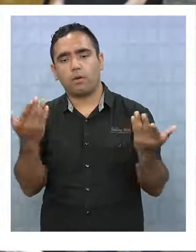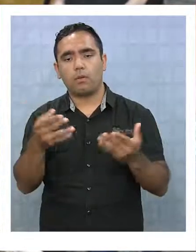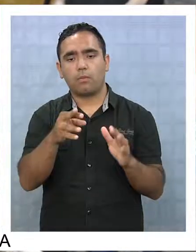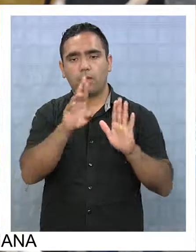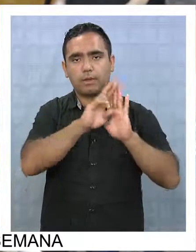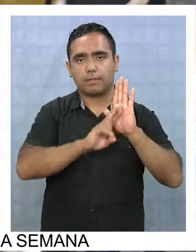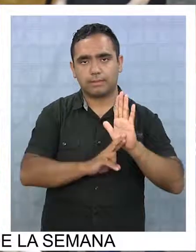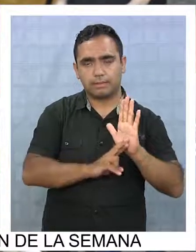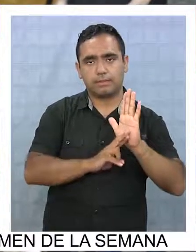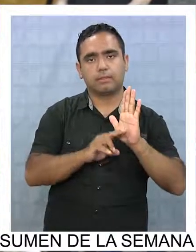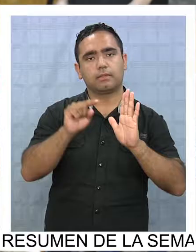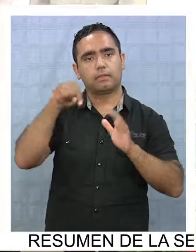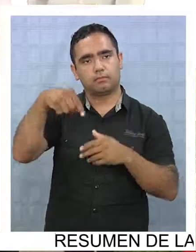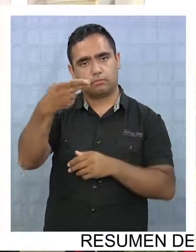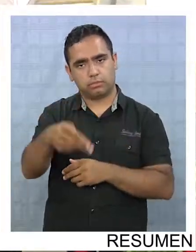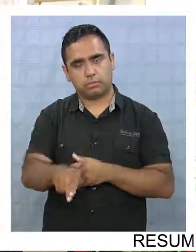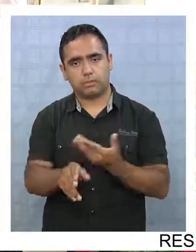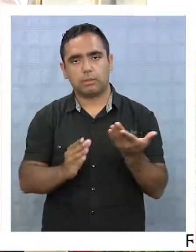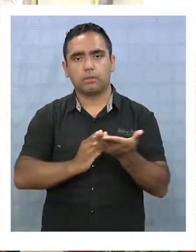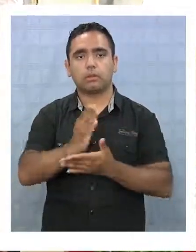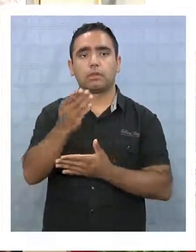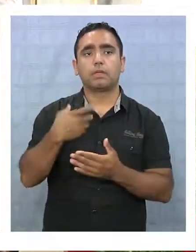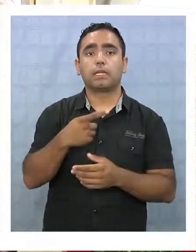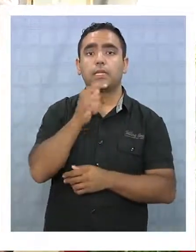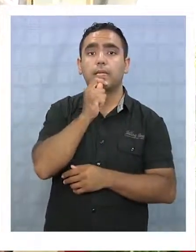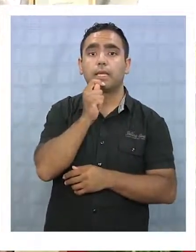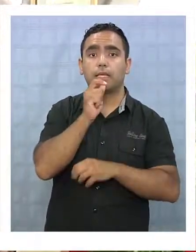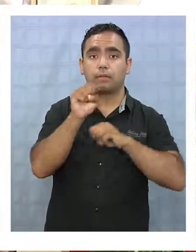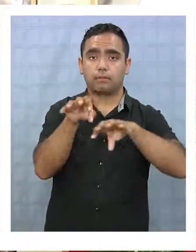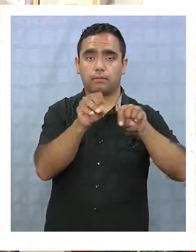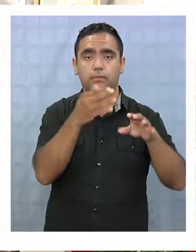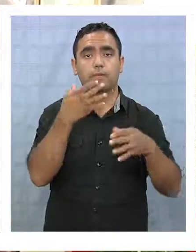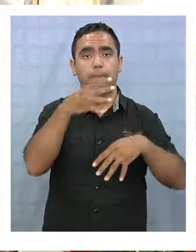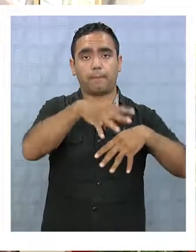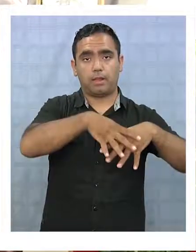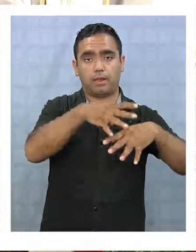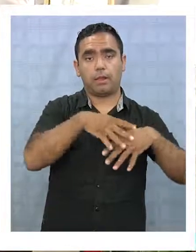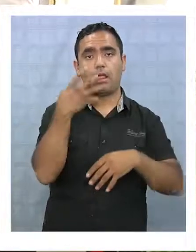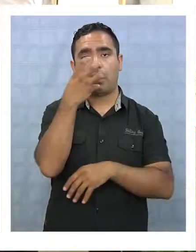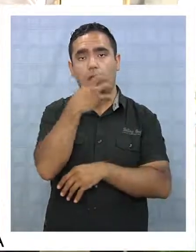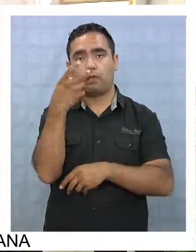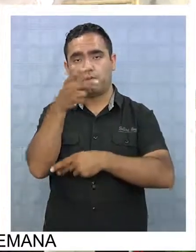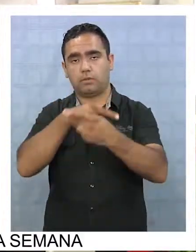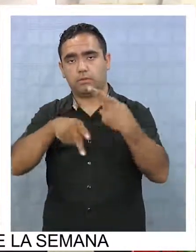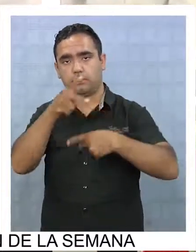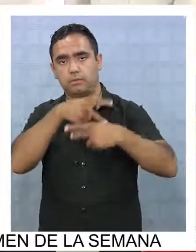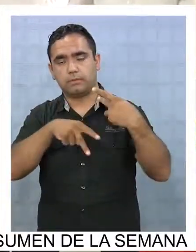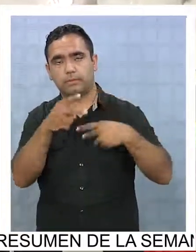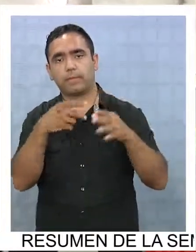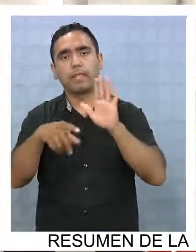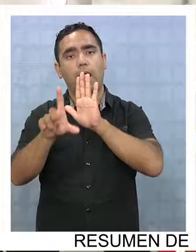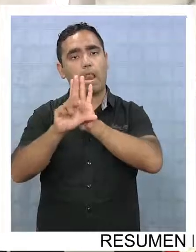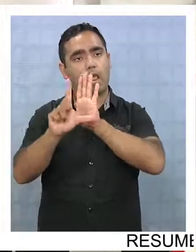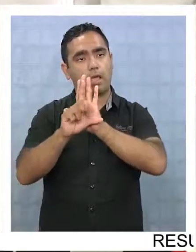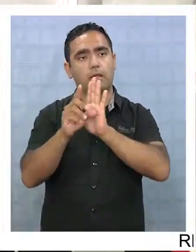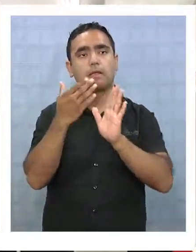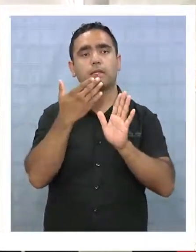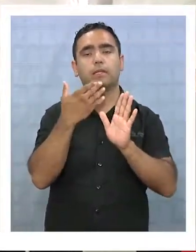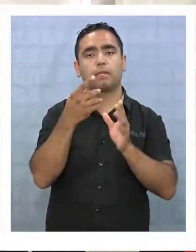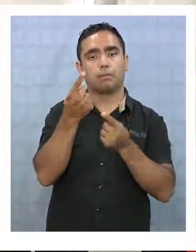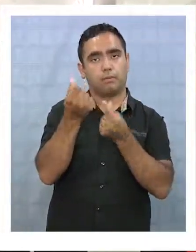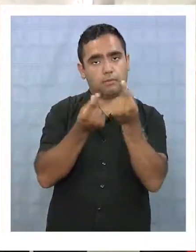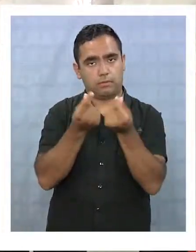aparecieron en el sitio. Además, en los talleres se enseñó matemáticas, lenguaje, historia, aspectos legales y